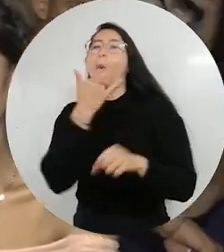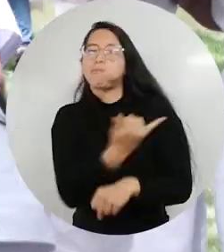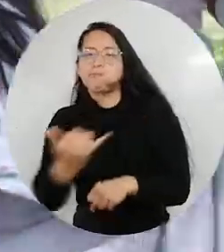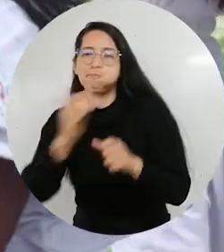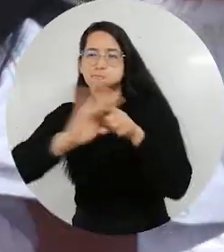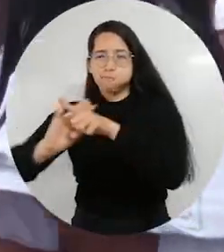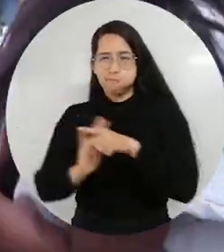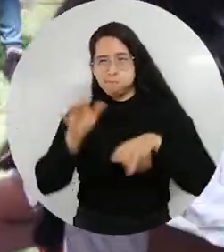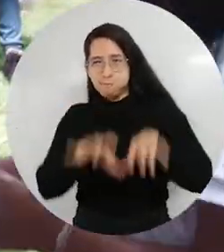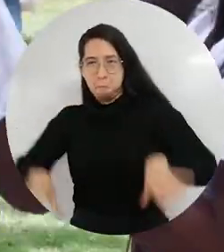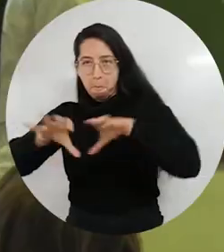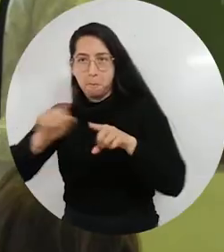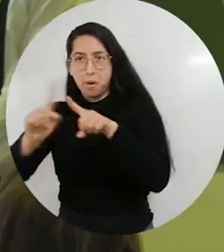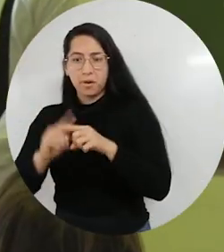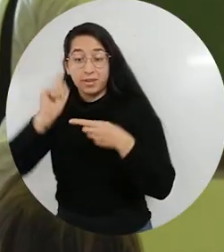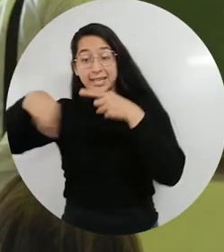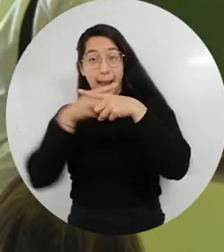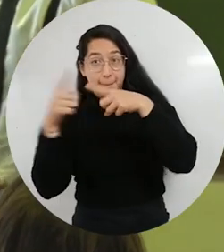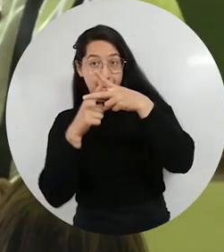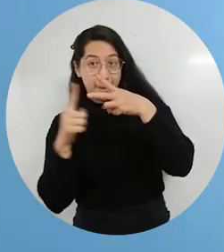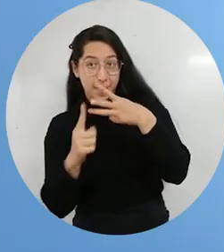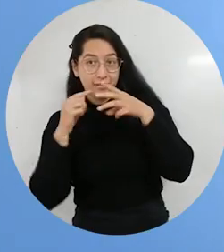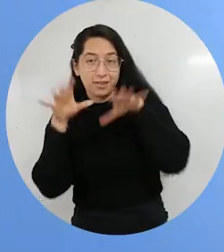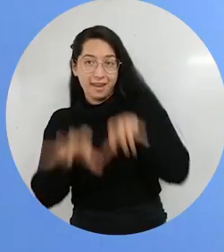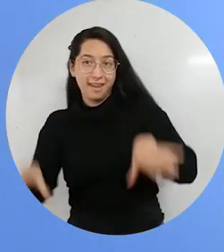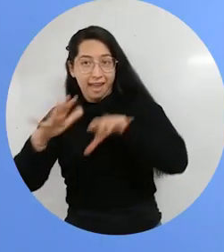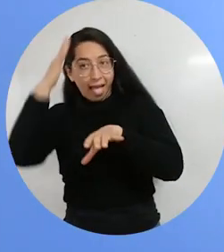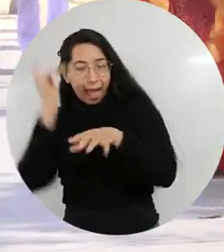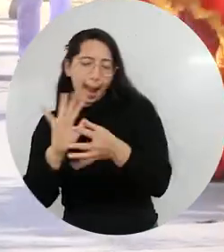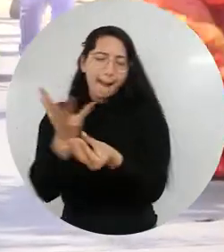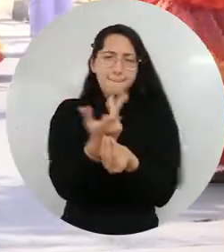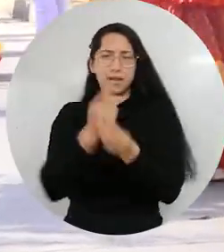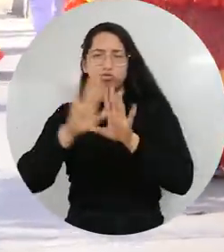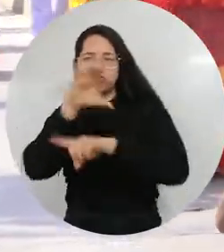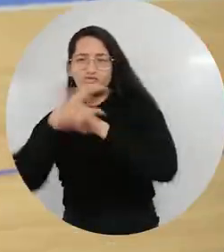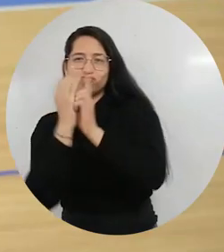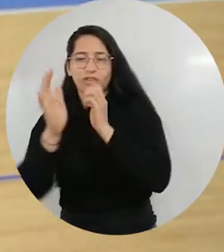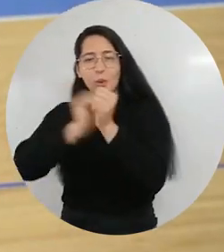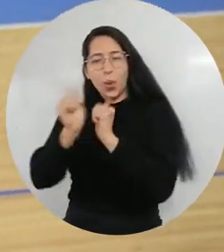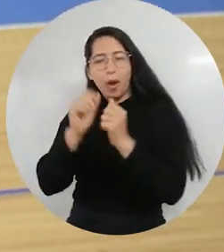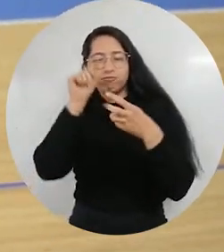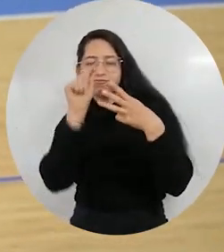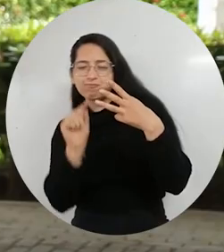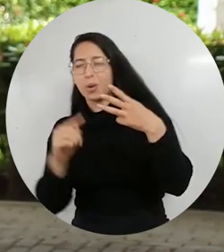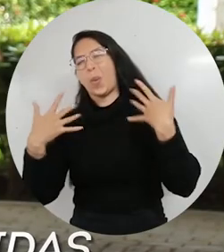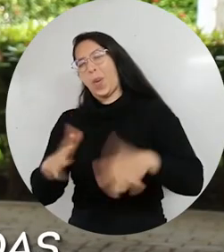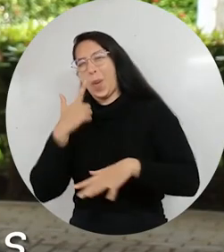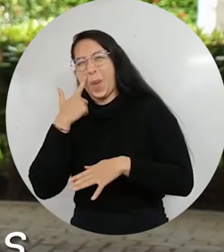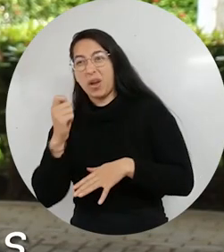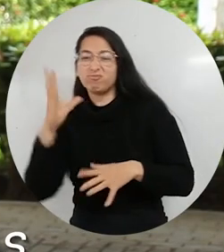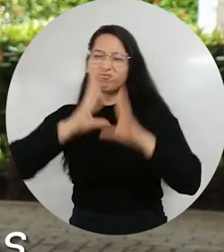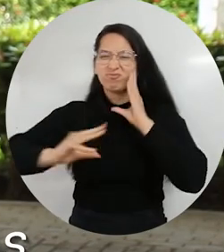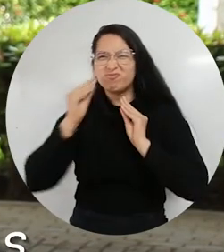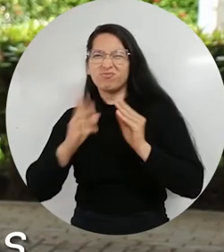universitaria calificó positivamente las tres semanas de actividades académicas, artísticas, culturales y deportivas. Fue una